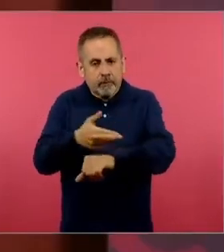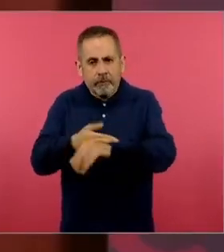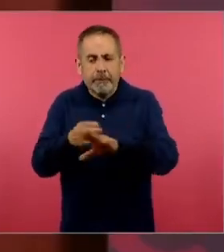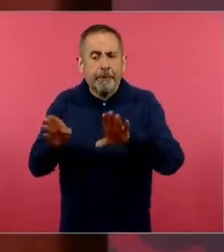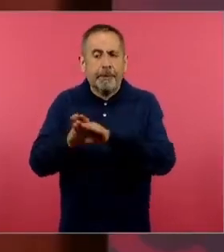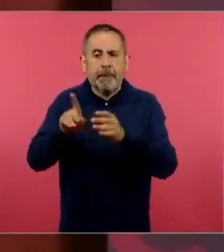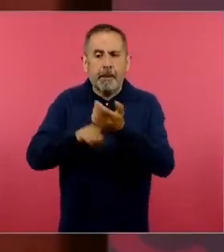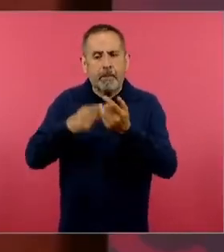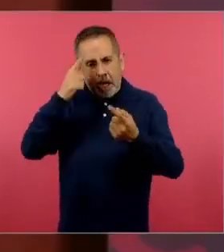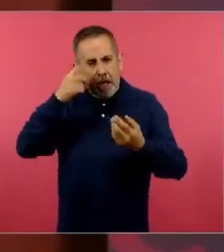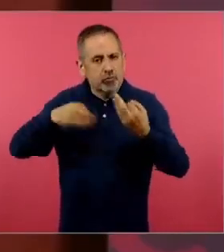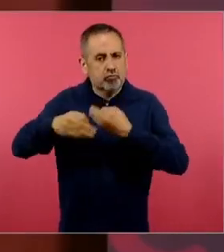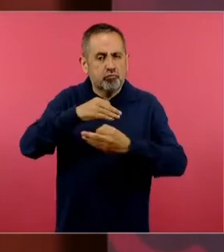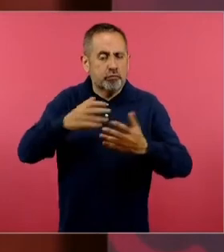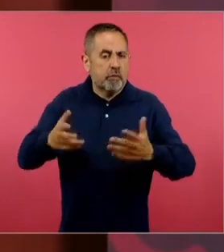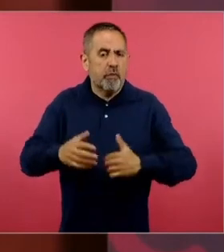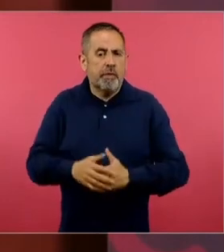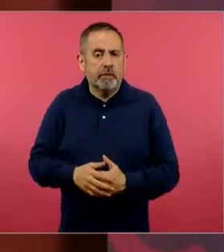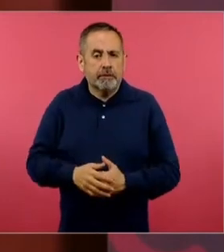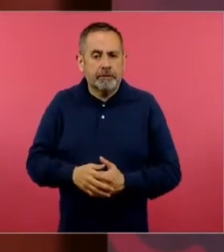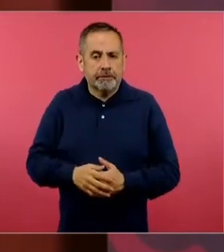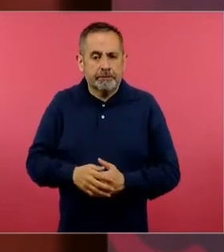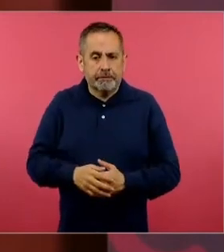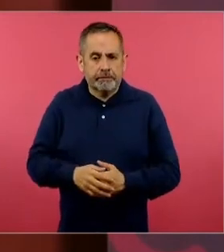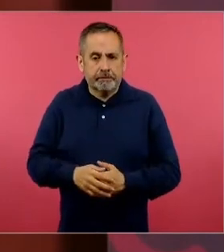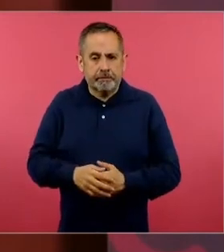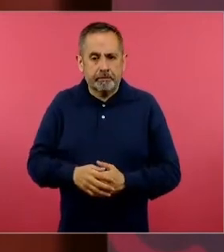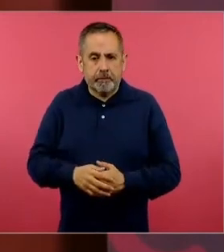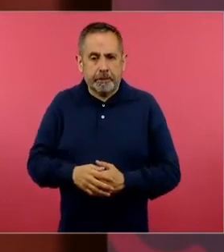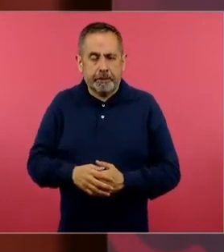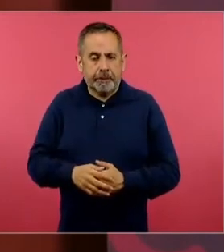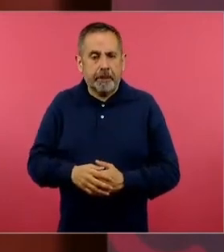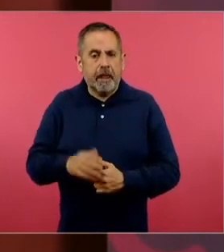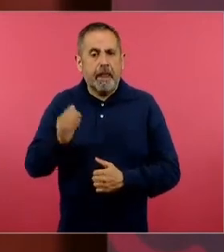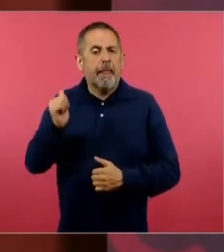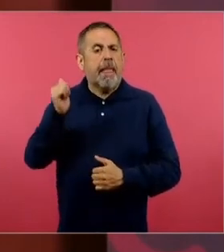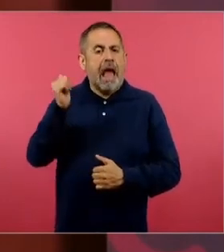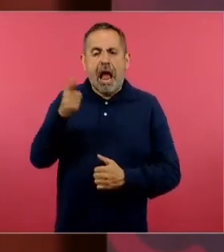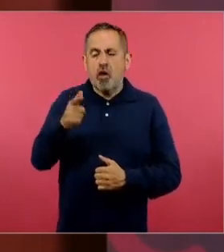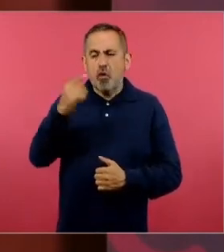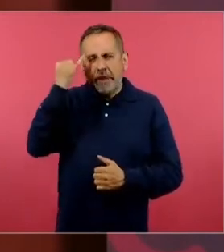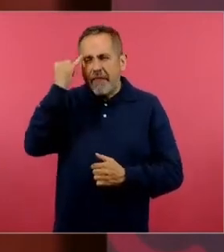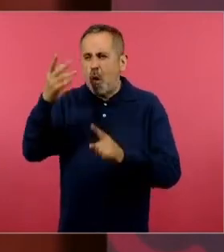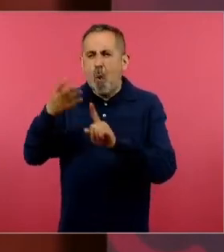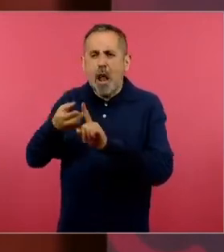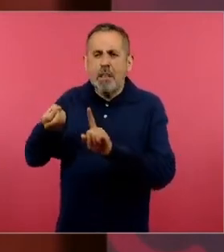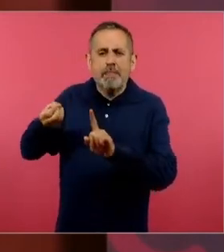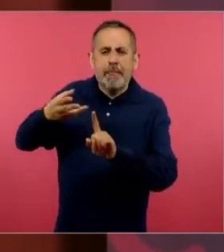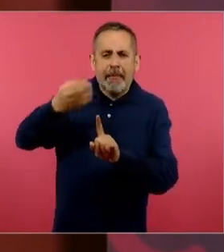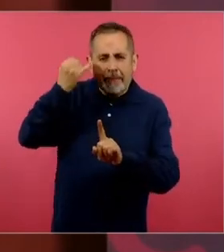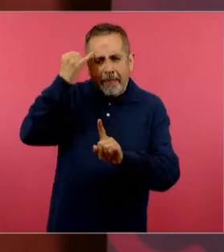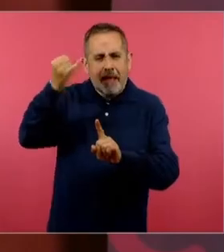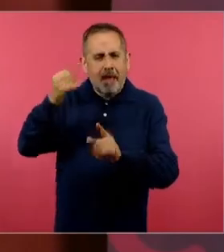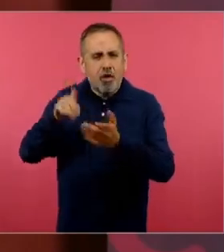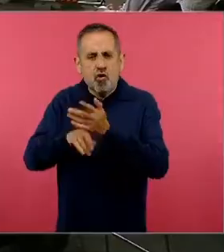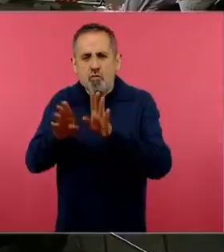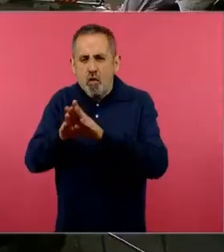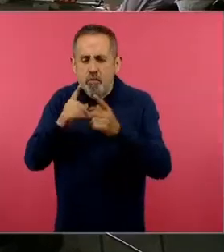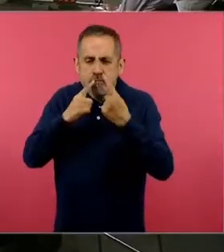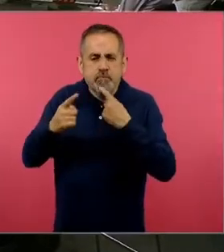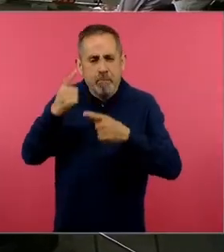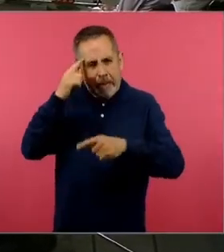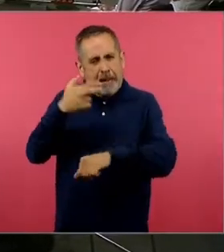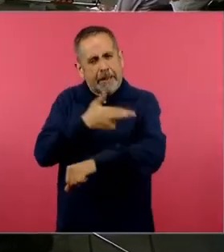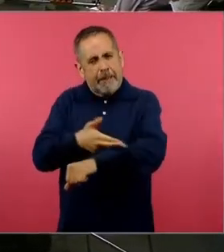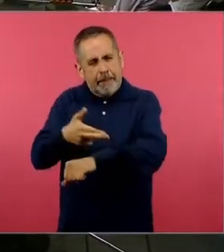para nuestra sociedad. Entonces, ellos van a proponer algún elemento tecnológico, esto es un producto concreto y tangible para